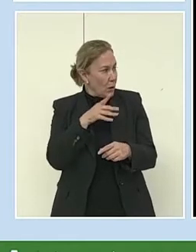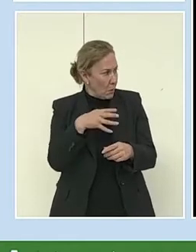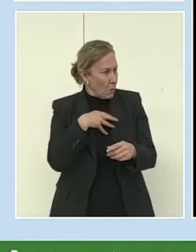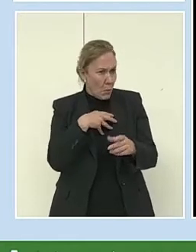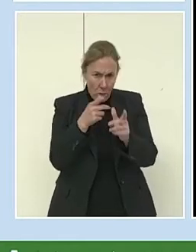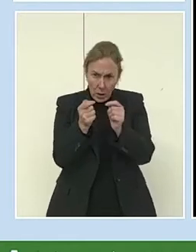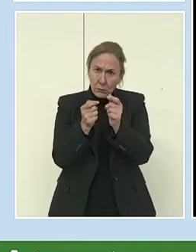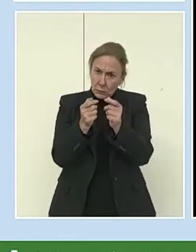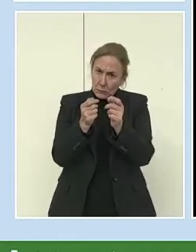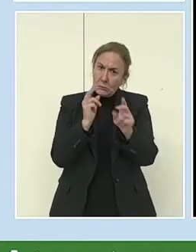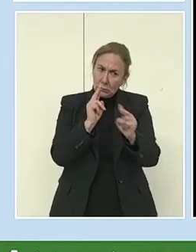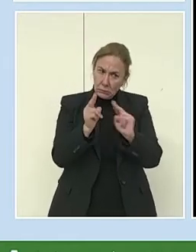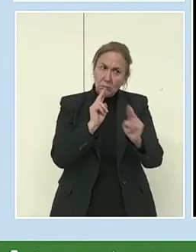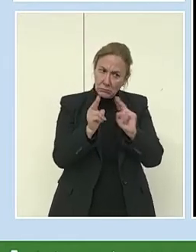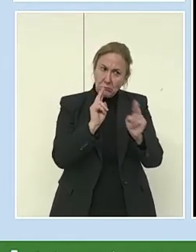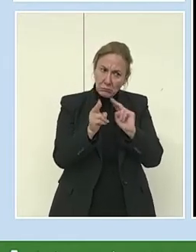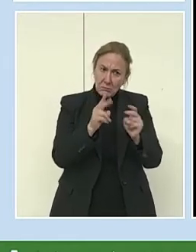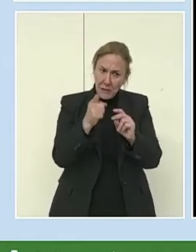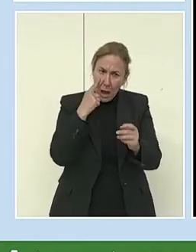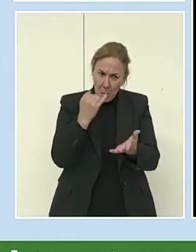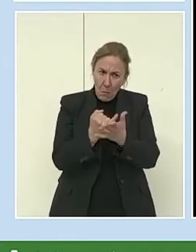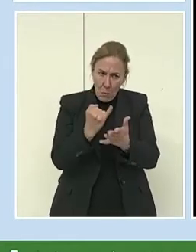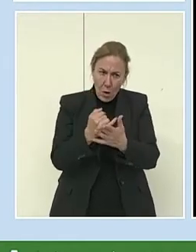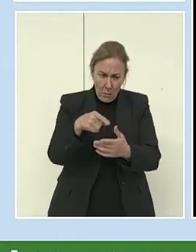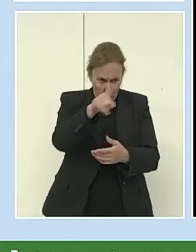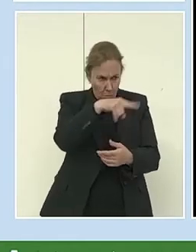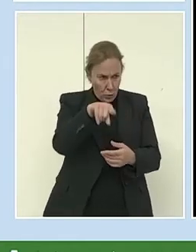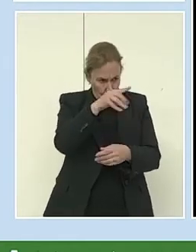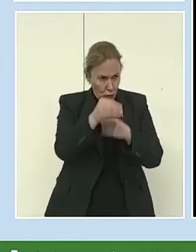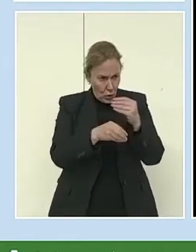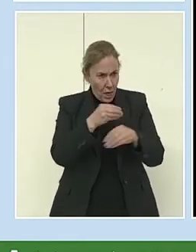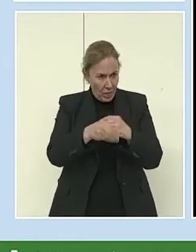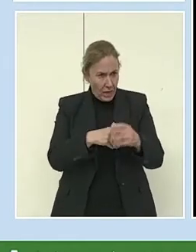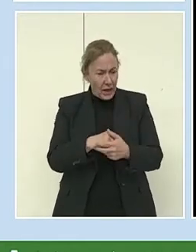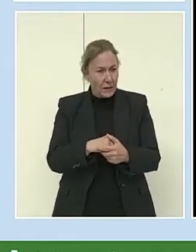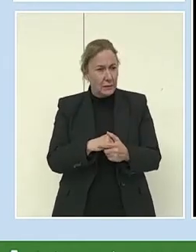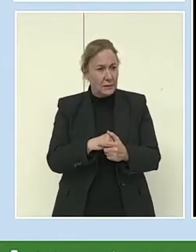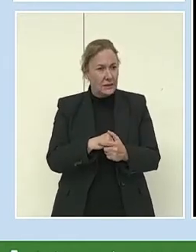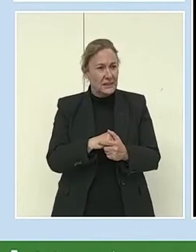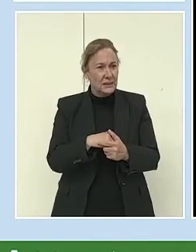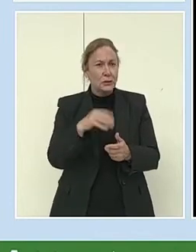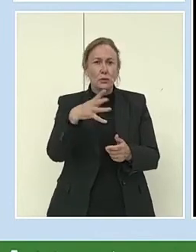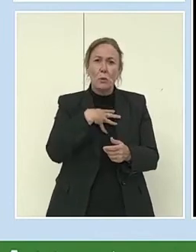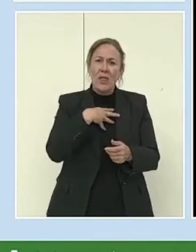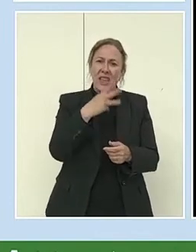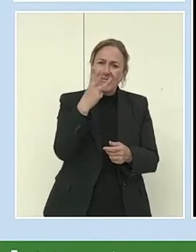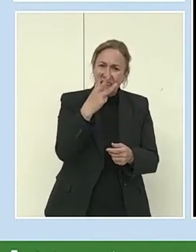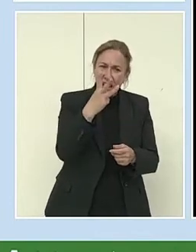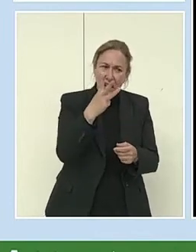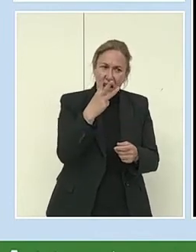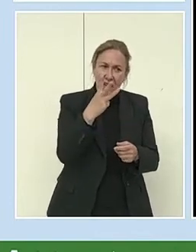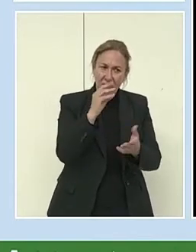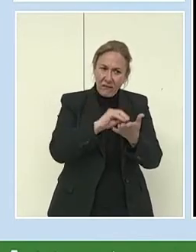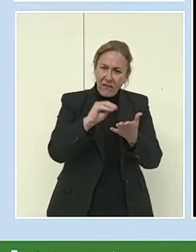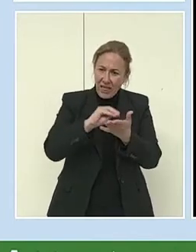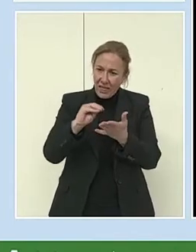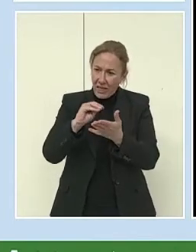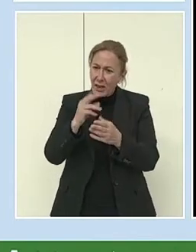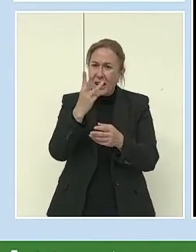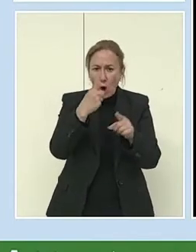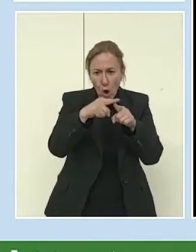Sí, sí, sí. Se trata de eso, de ir respondiendo. Tienen hasta tres opciones para poner.